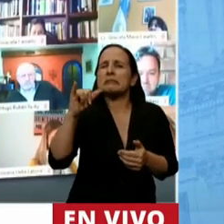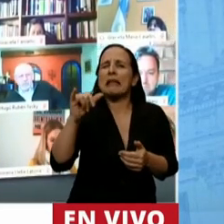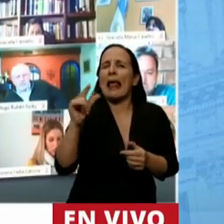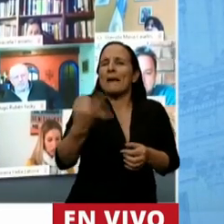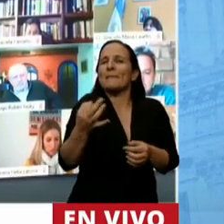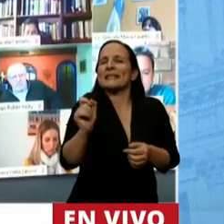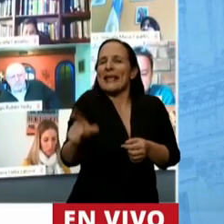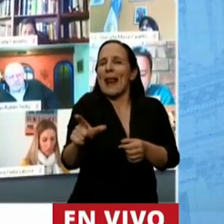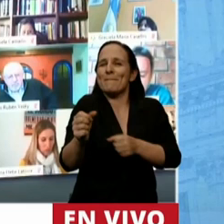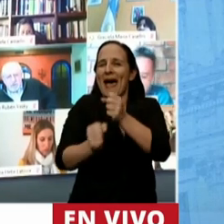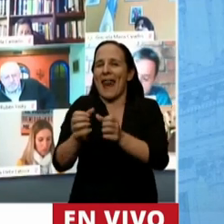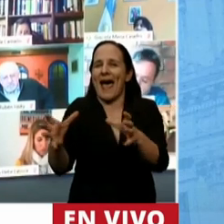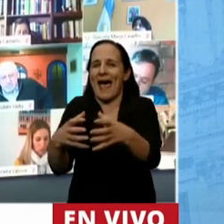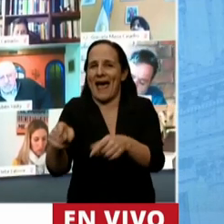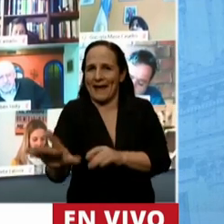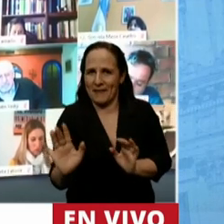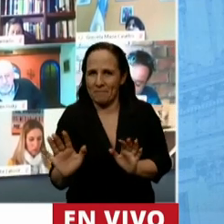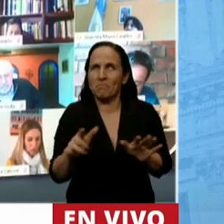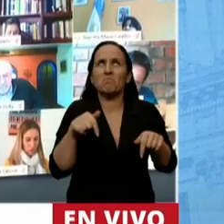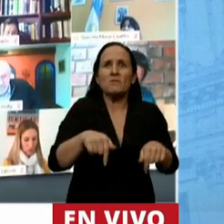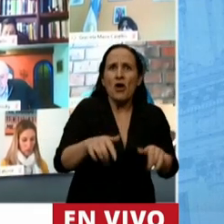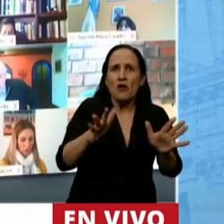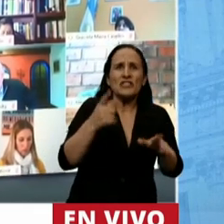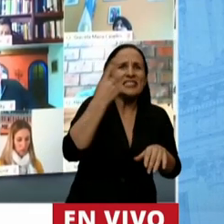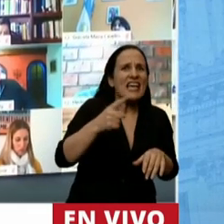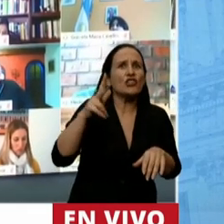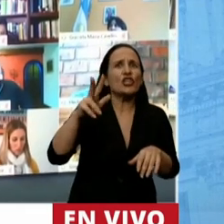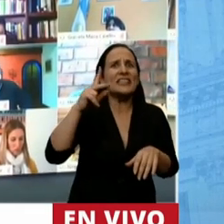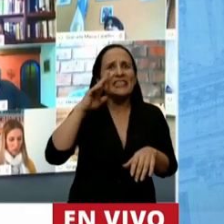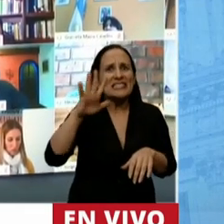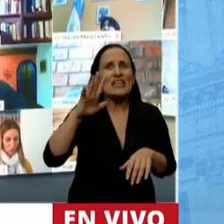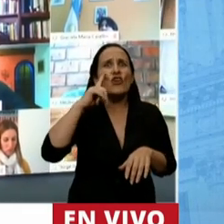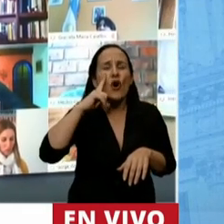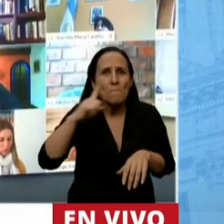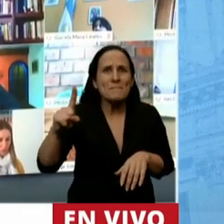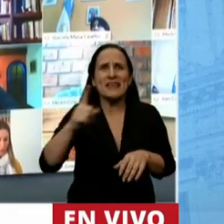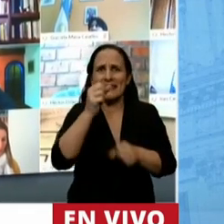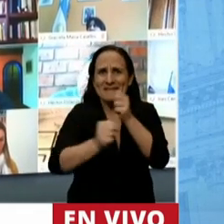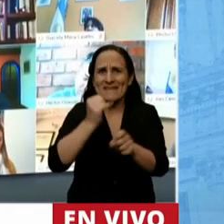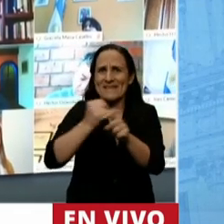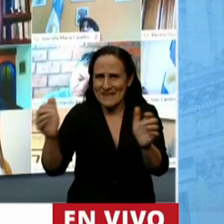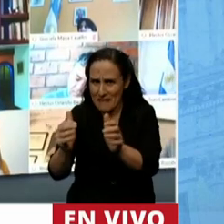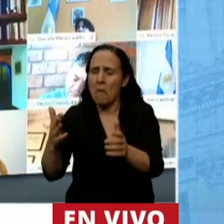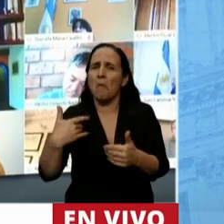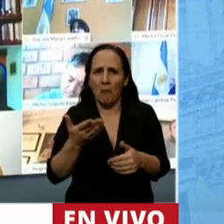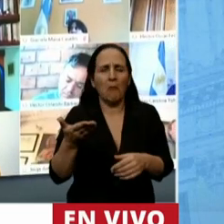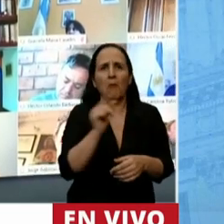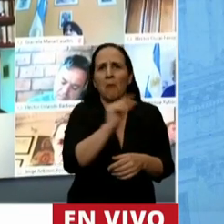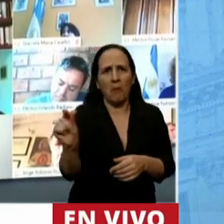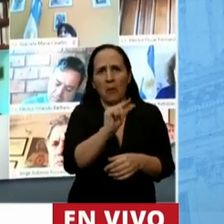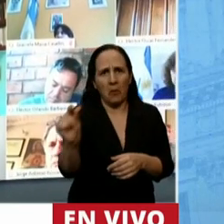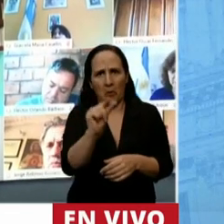para el sector hoy ya hay más de 135 mil pymes que accedieron a estos créditos